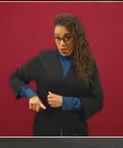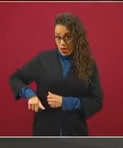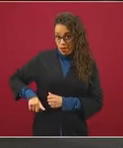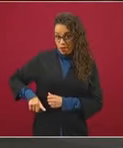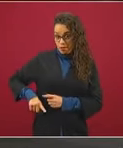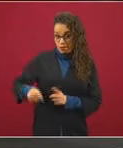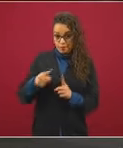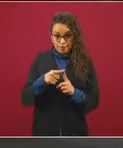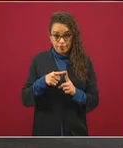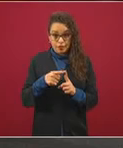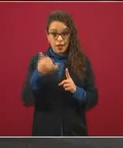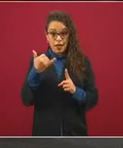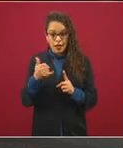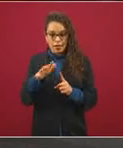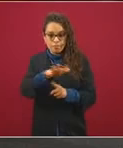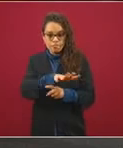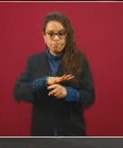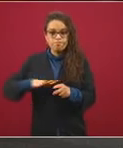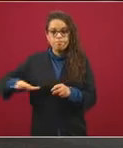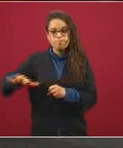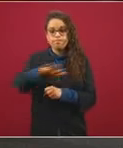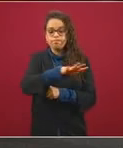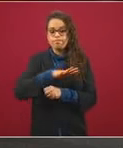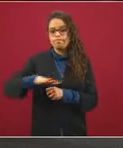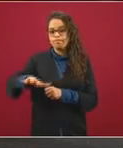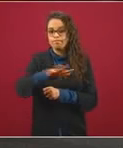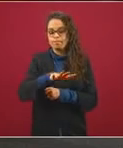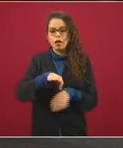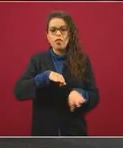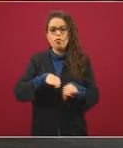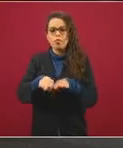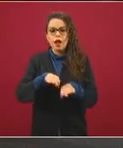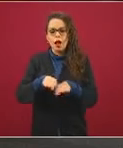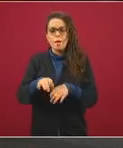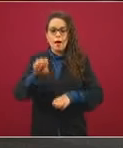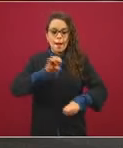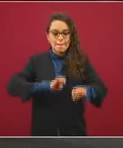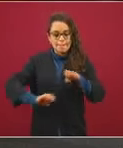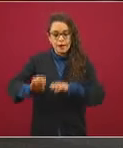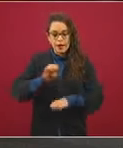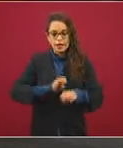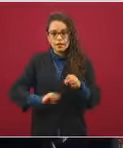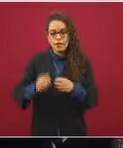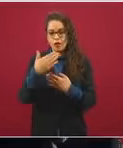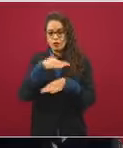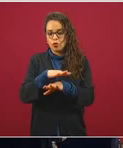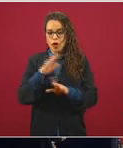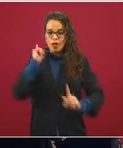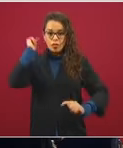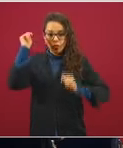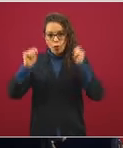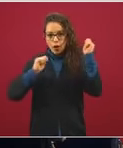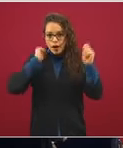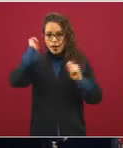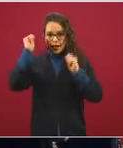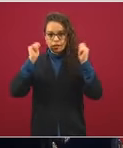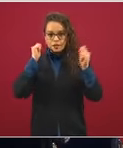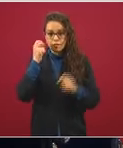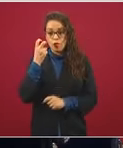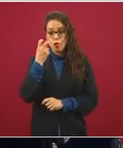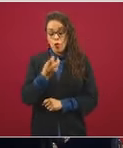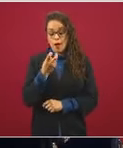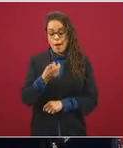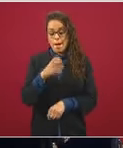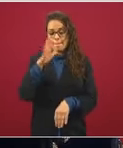se dedica, los empresarios que se dedican al tema de turismo y lo tenemos como una prioridad